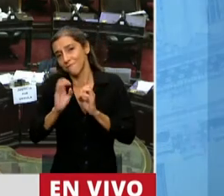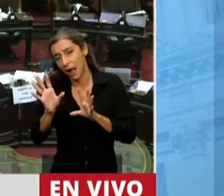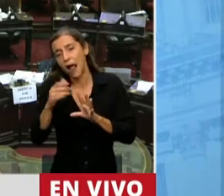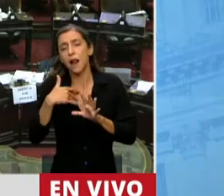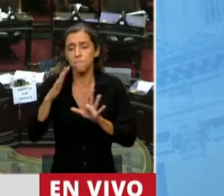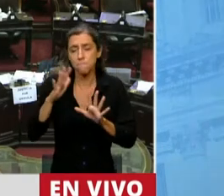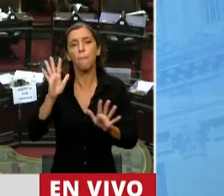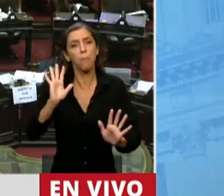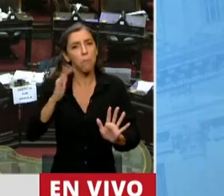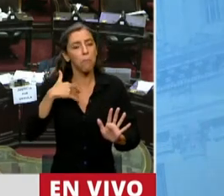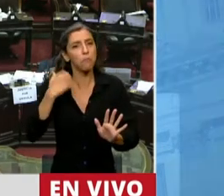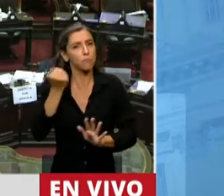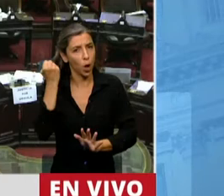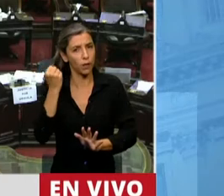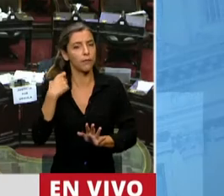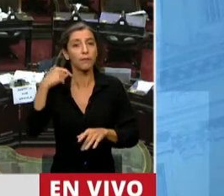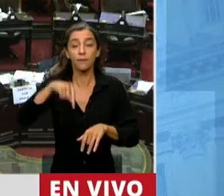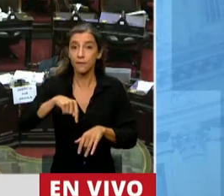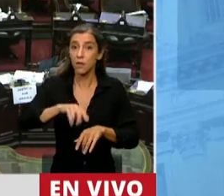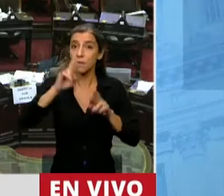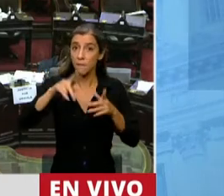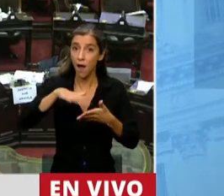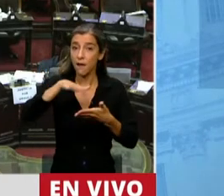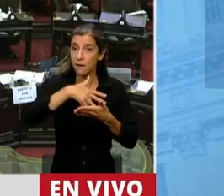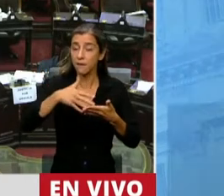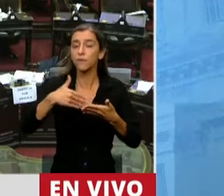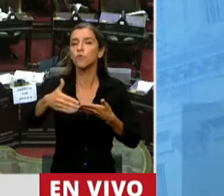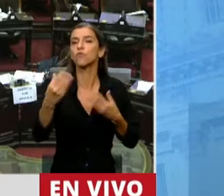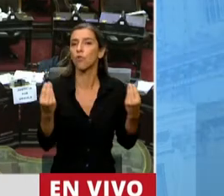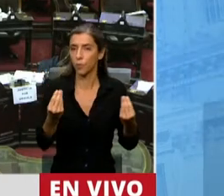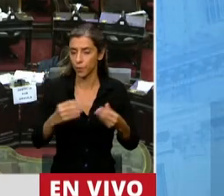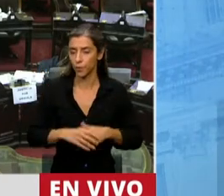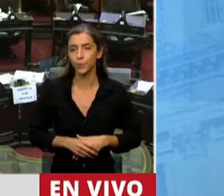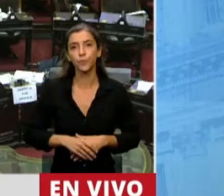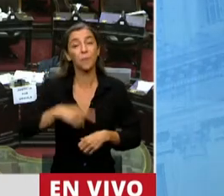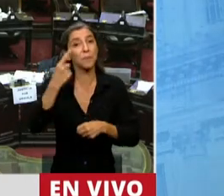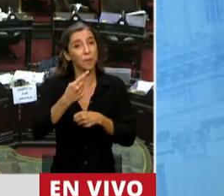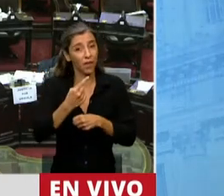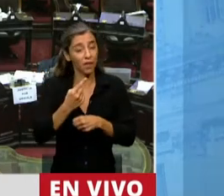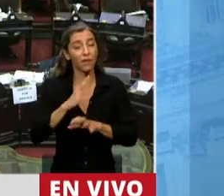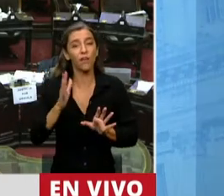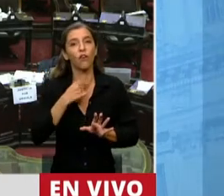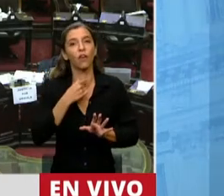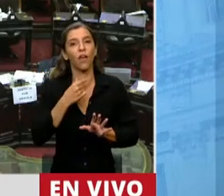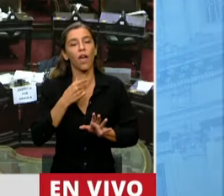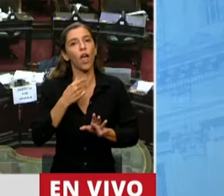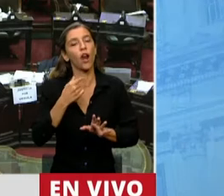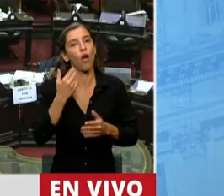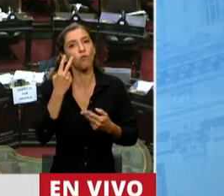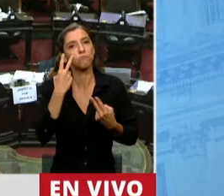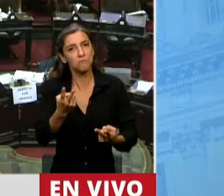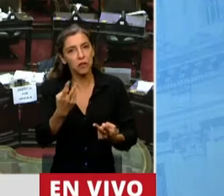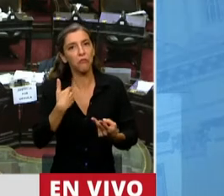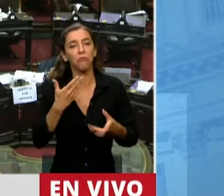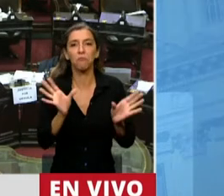establecer cómo se va a producir este endeudamiento de la Argentina. El primer reconocimiento lo quiero hacer para el bloque